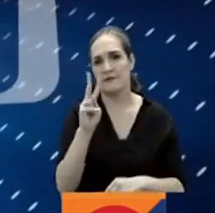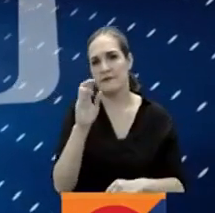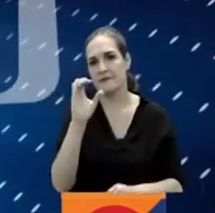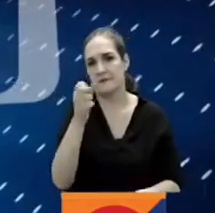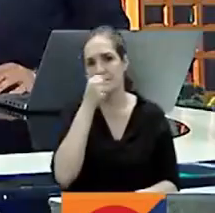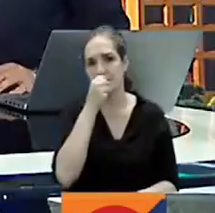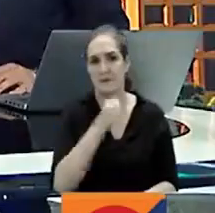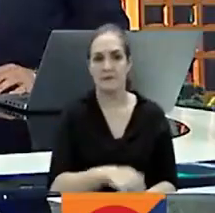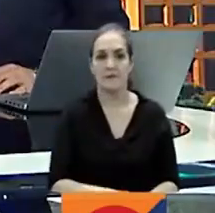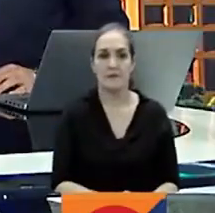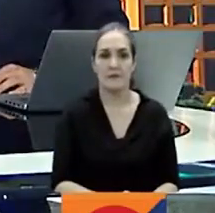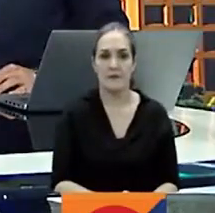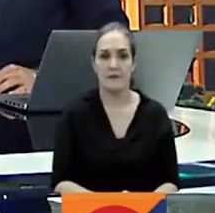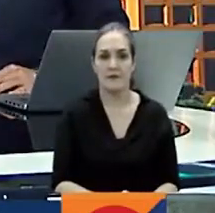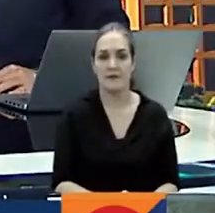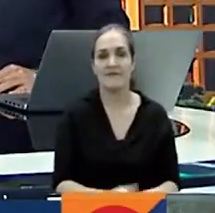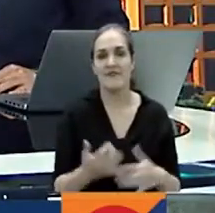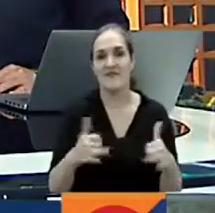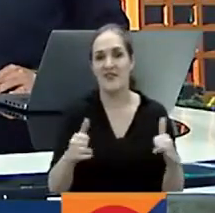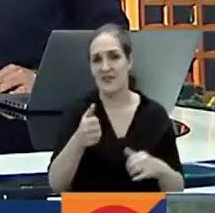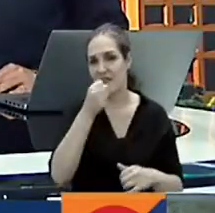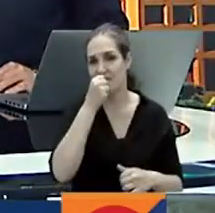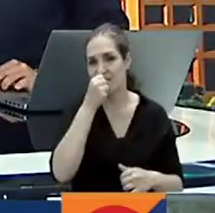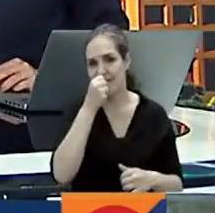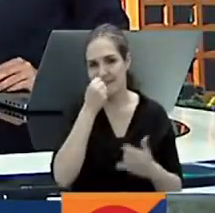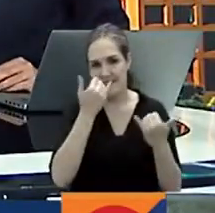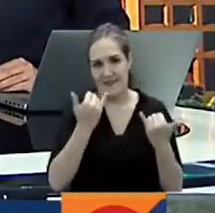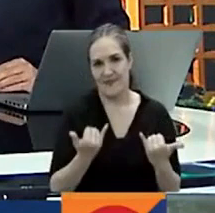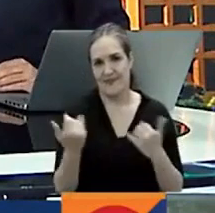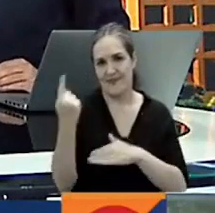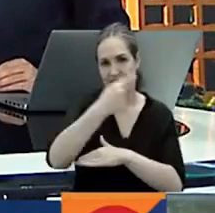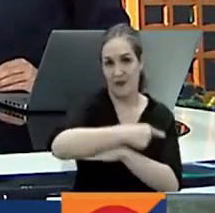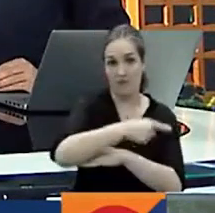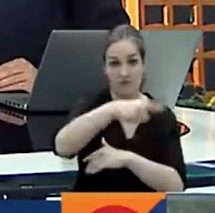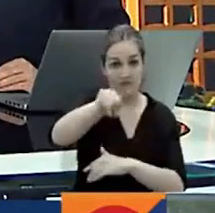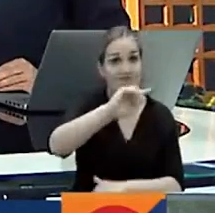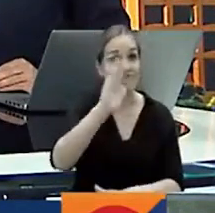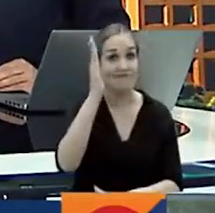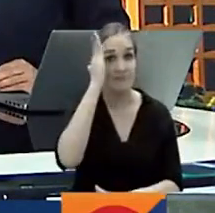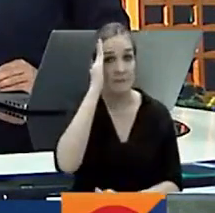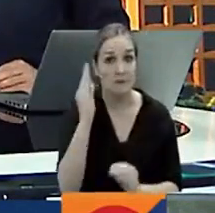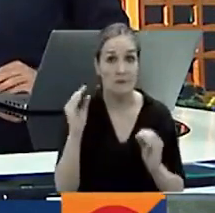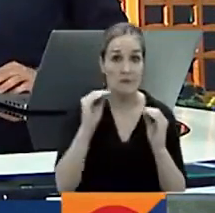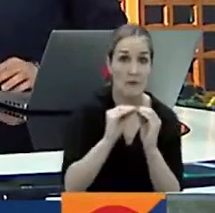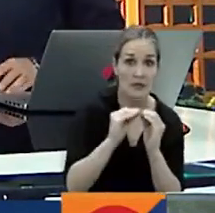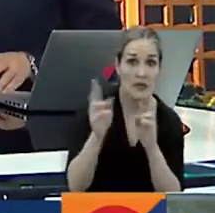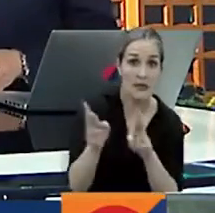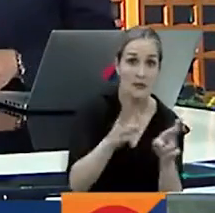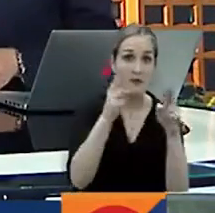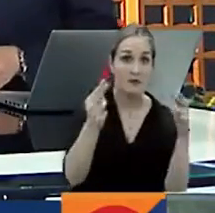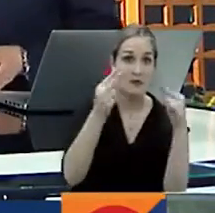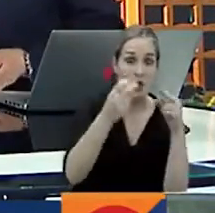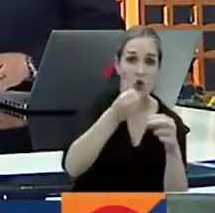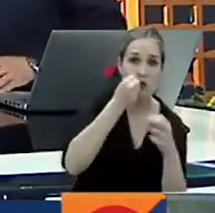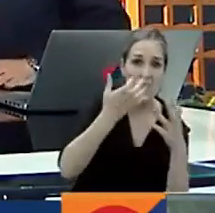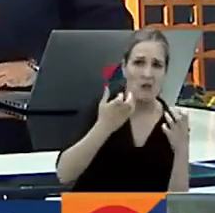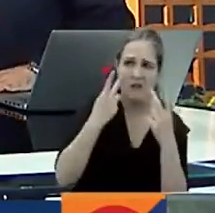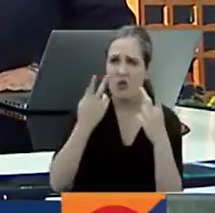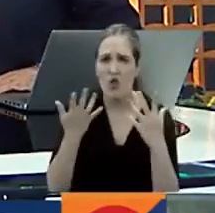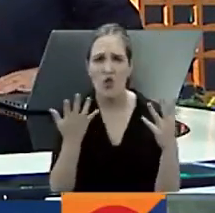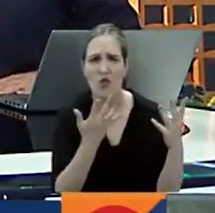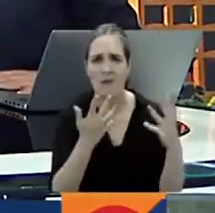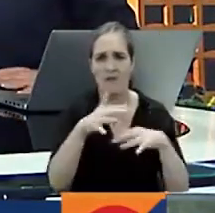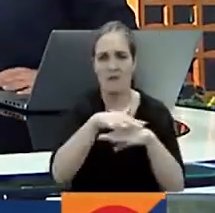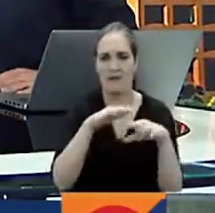Noticias bueno y hasta aquí esta emisión de RTBC Noticias ustedes ya saben que si quieren revivir o comentar nuestras historias lo pueden hacer